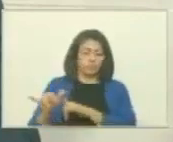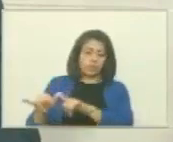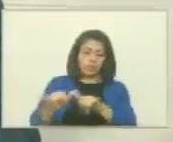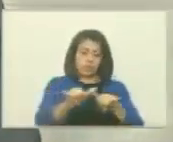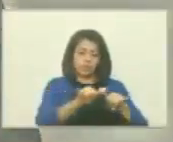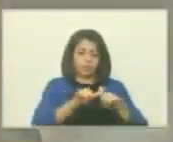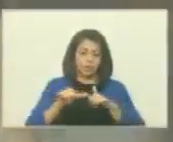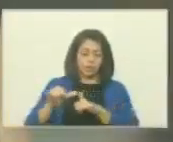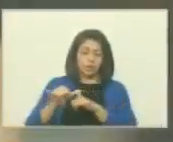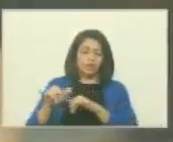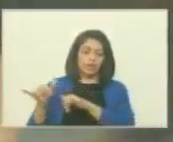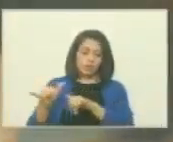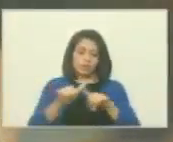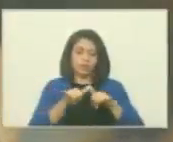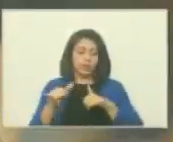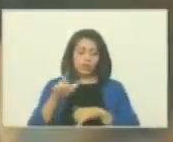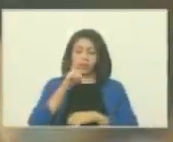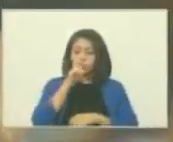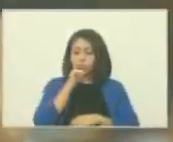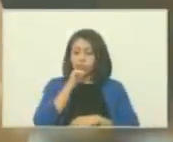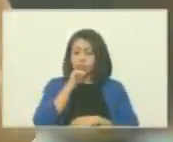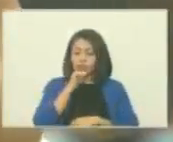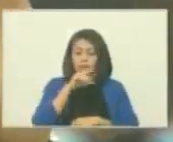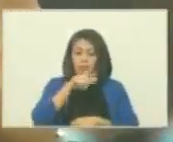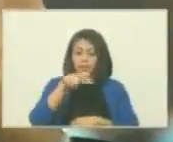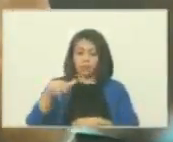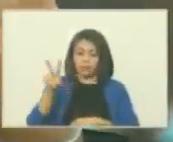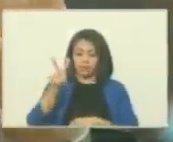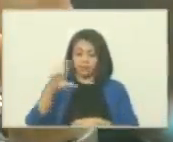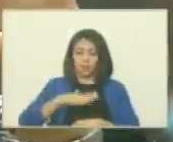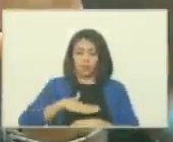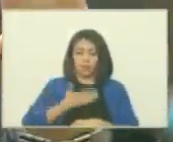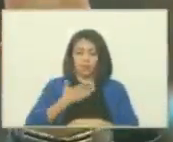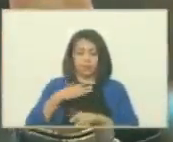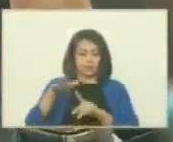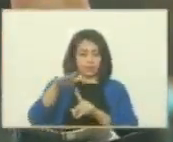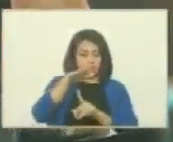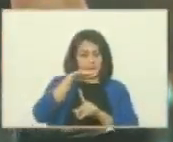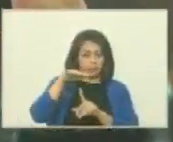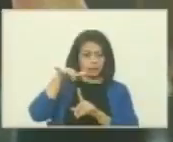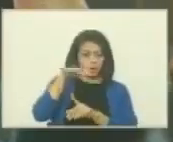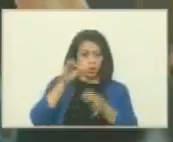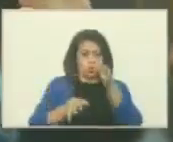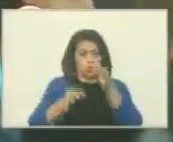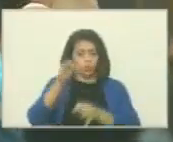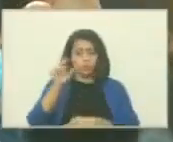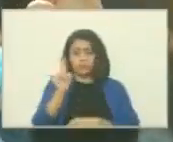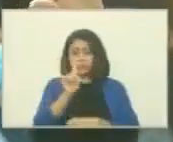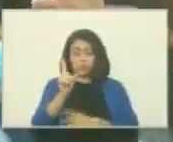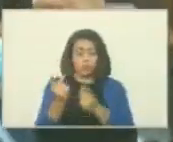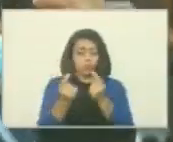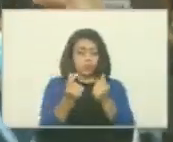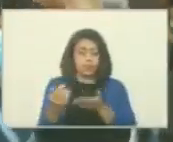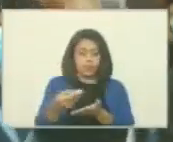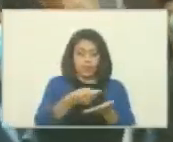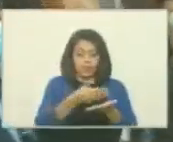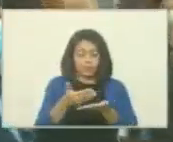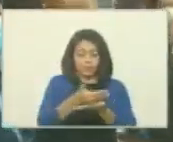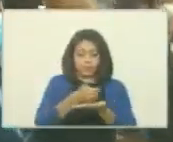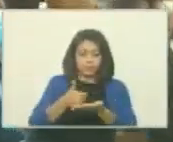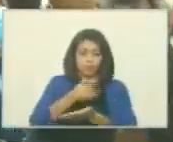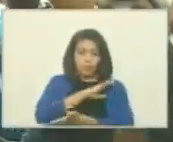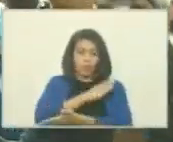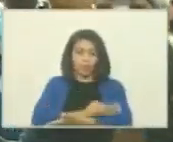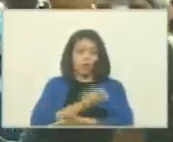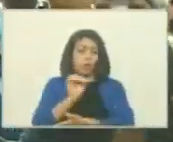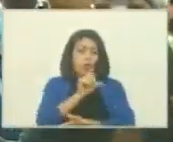entre iguales. Que no haya venezolanos que puedan manipular la justicia en razón del dinero y del poder o